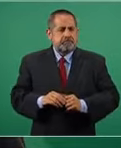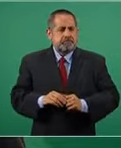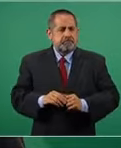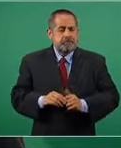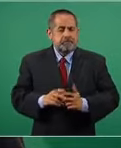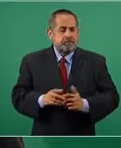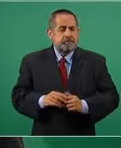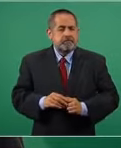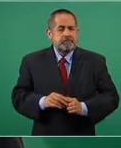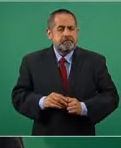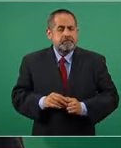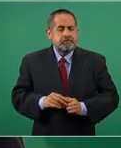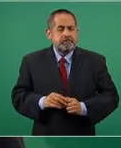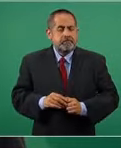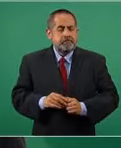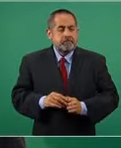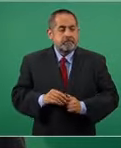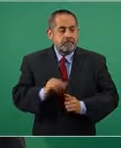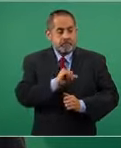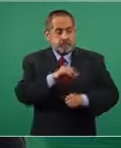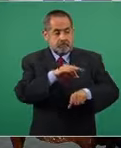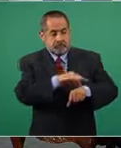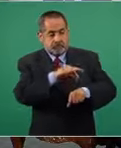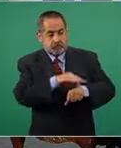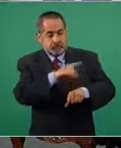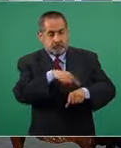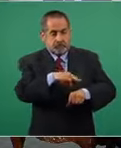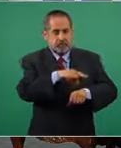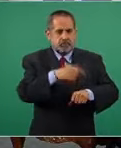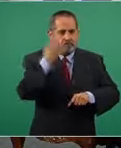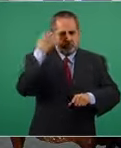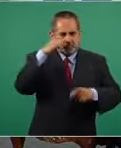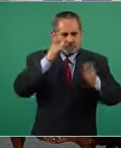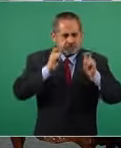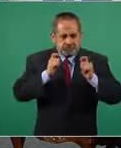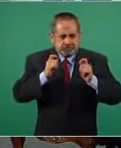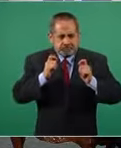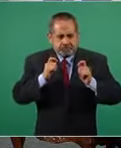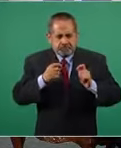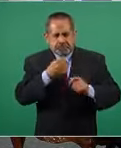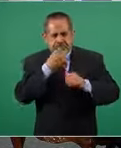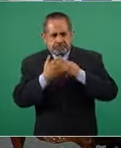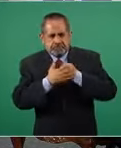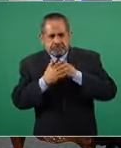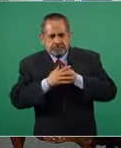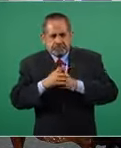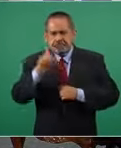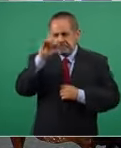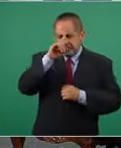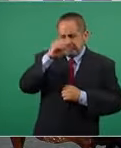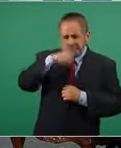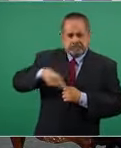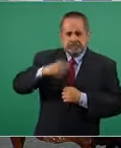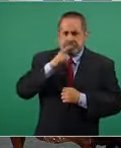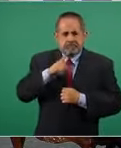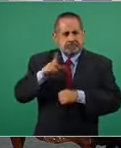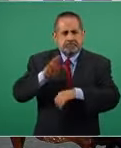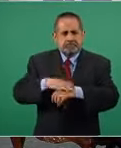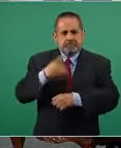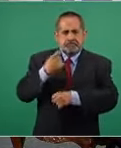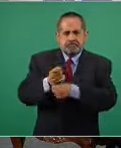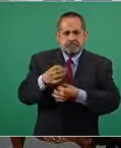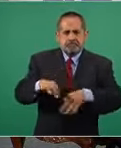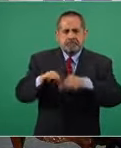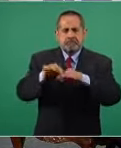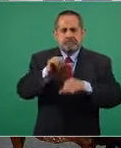los médicos los expertos nos han recomendado de que se le dé prioridad